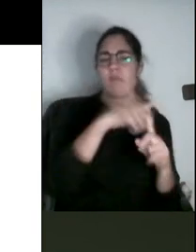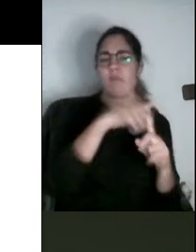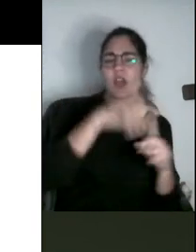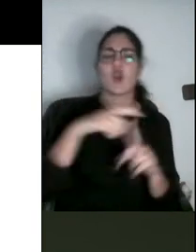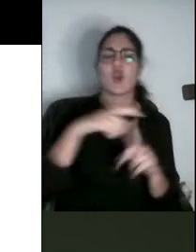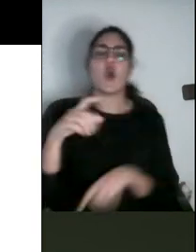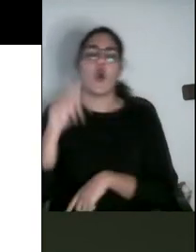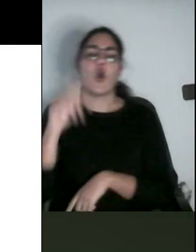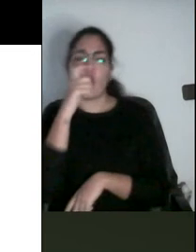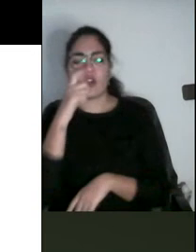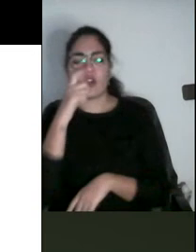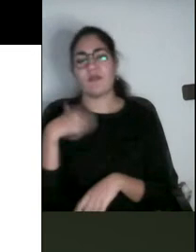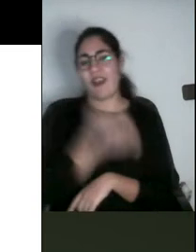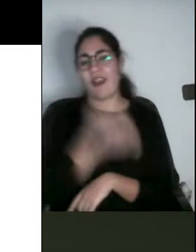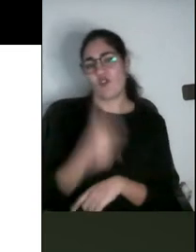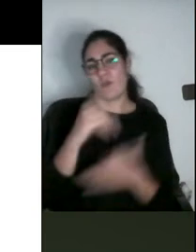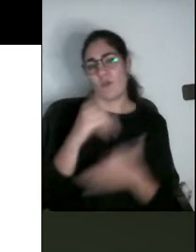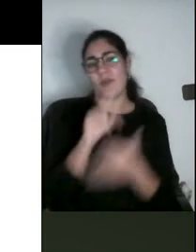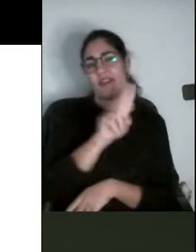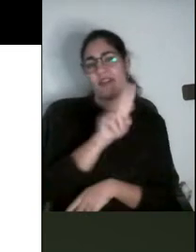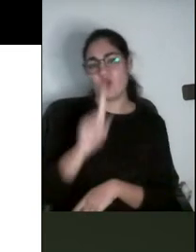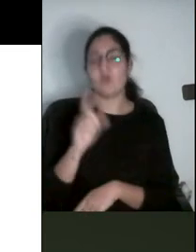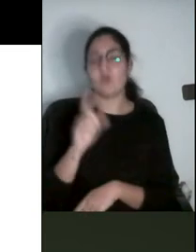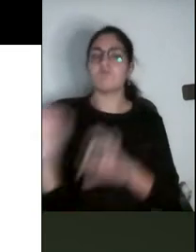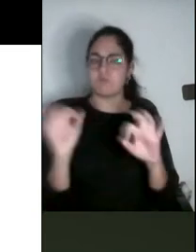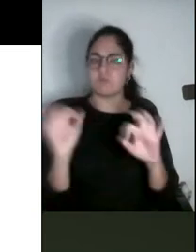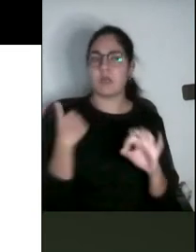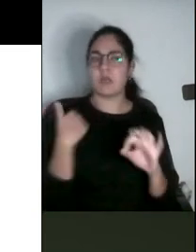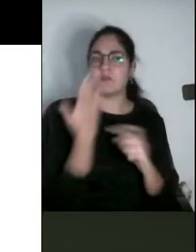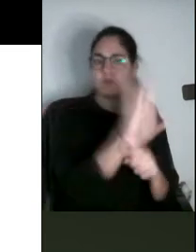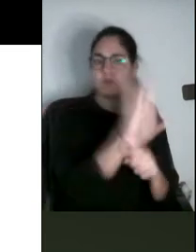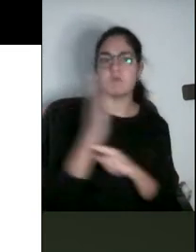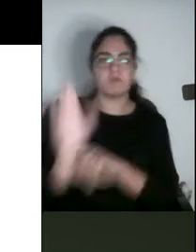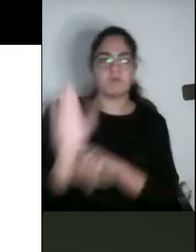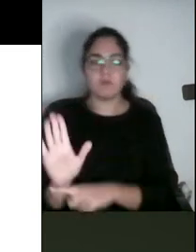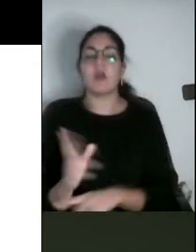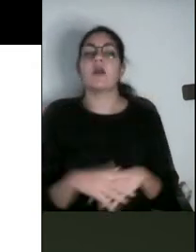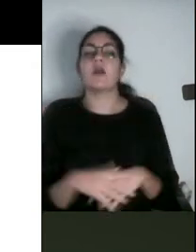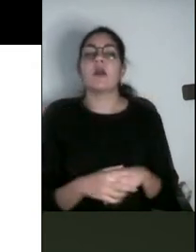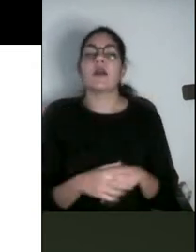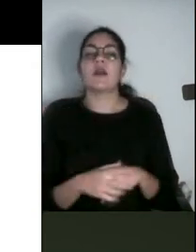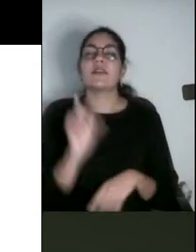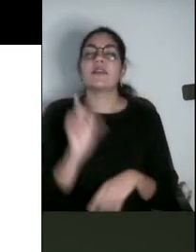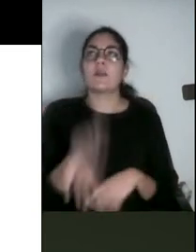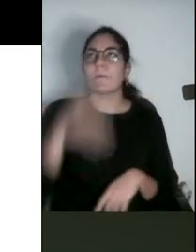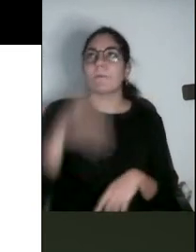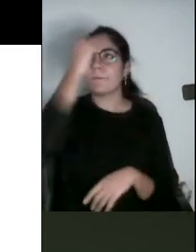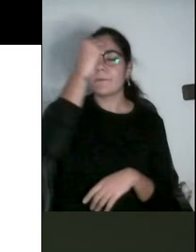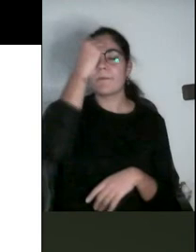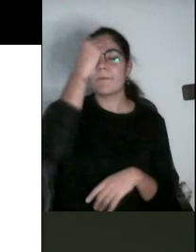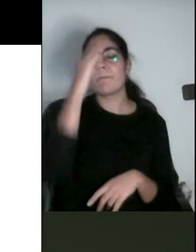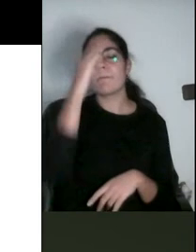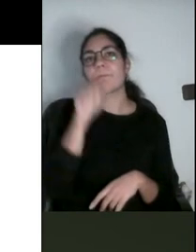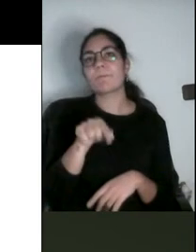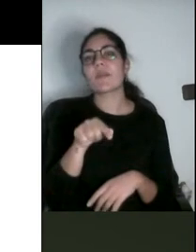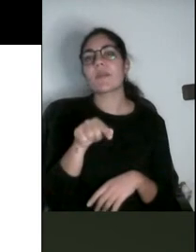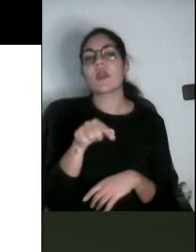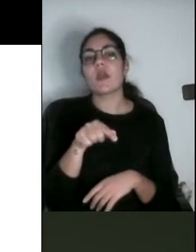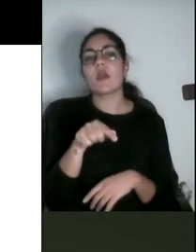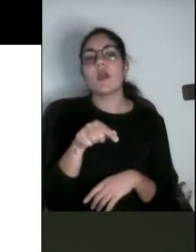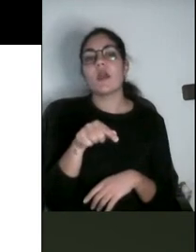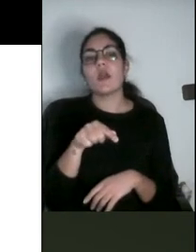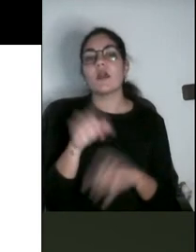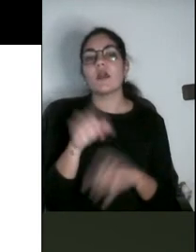2021 y lo que yo planteé fue una